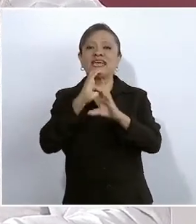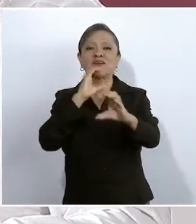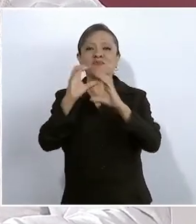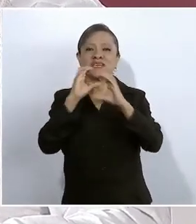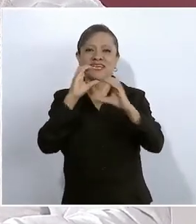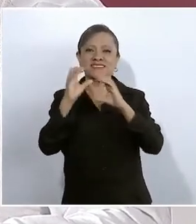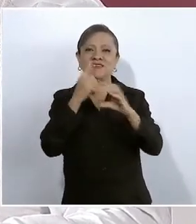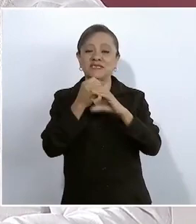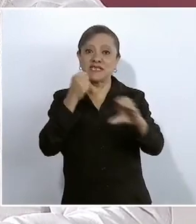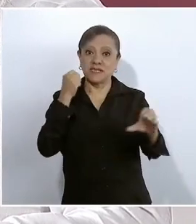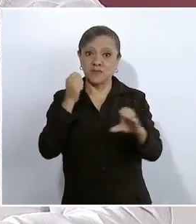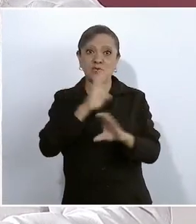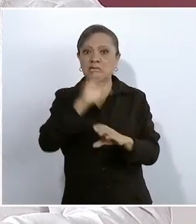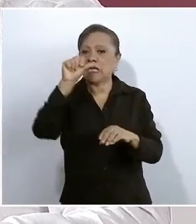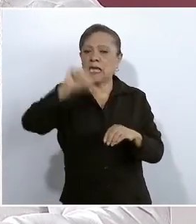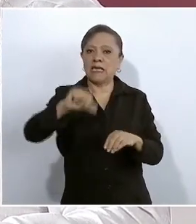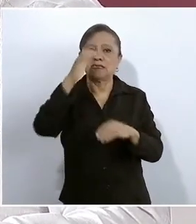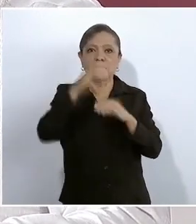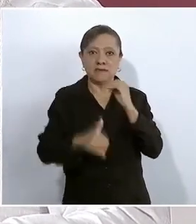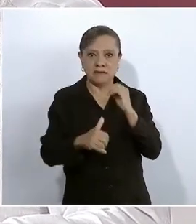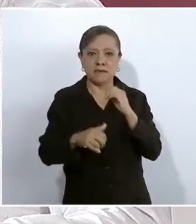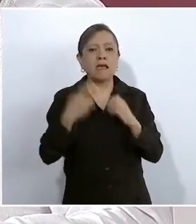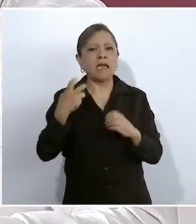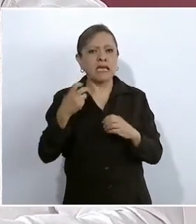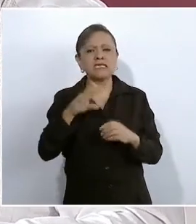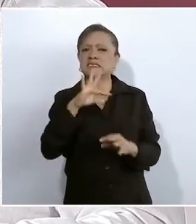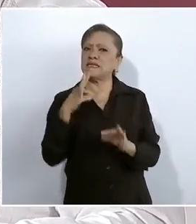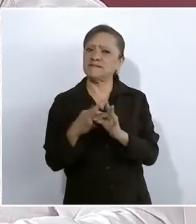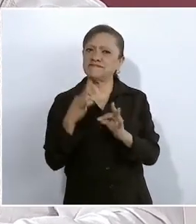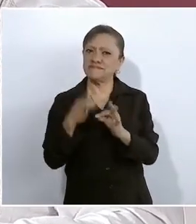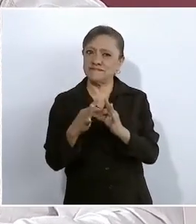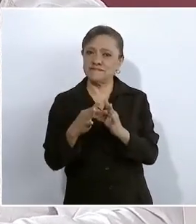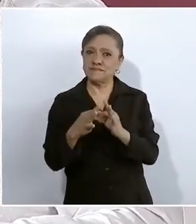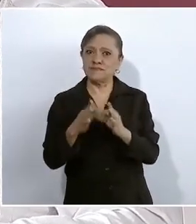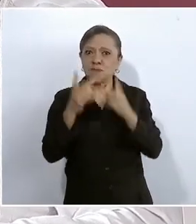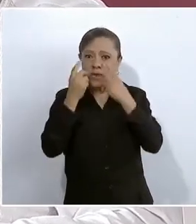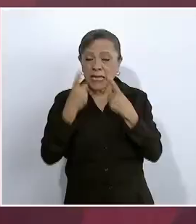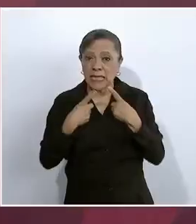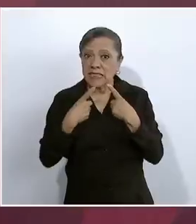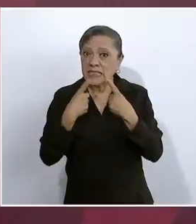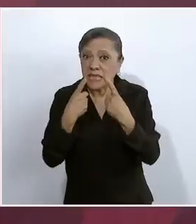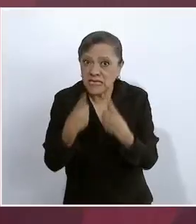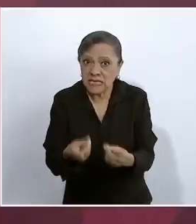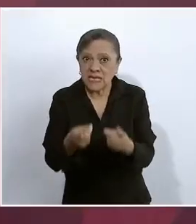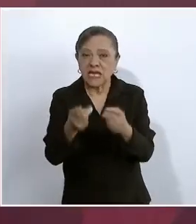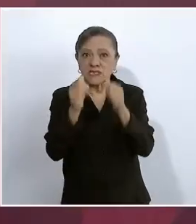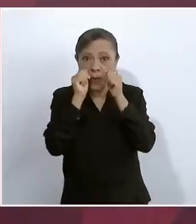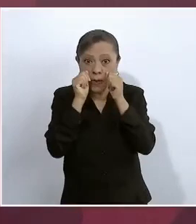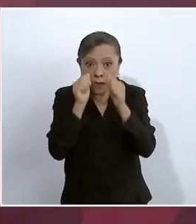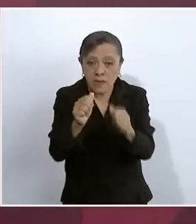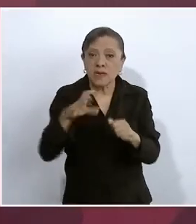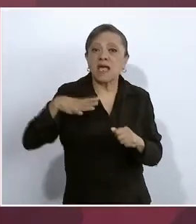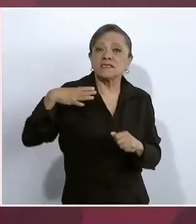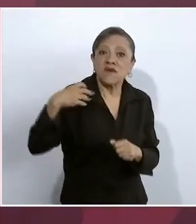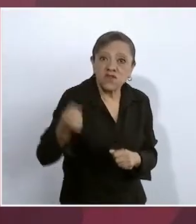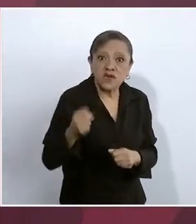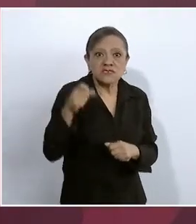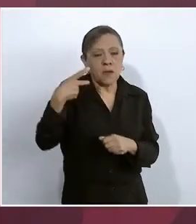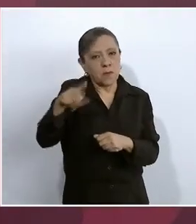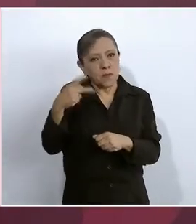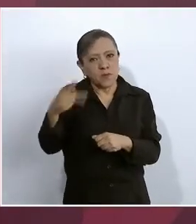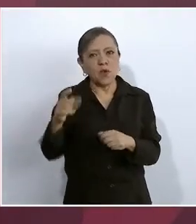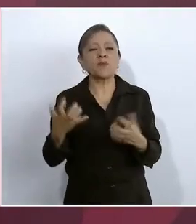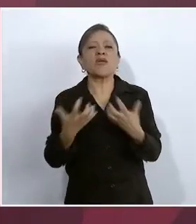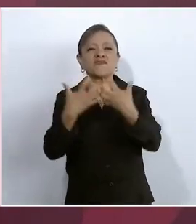proyecto se ha concretado gracias a la dedicación, el esfuerzo de la propia Subsecretaría de Infraestructura, de la Dirección General de